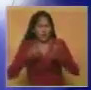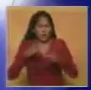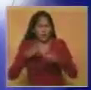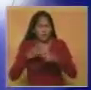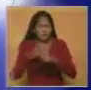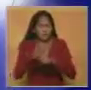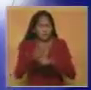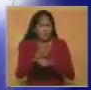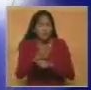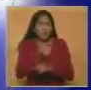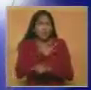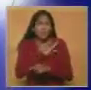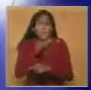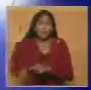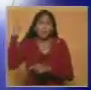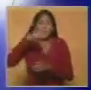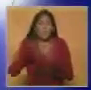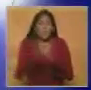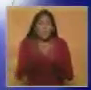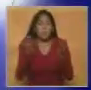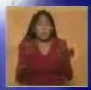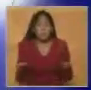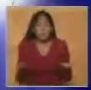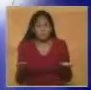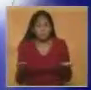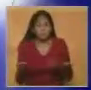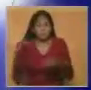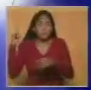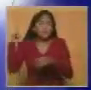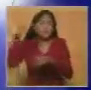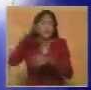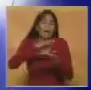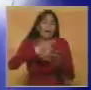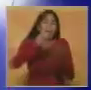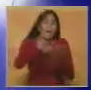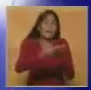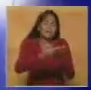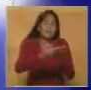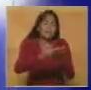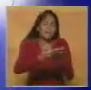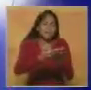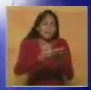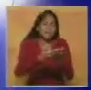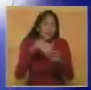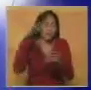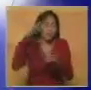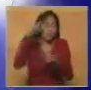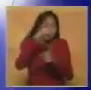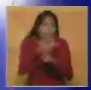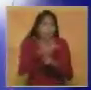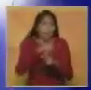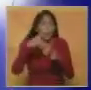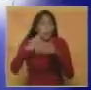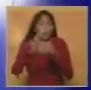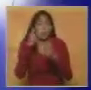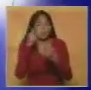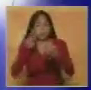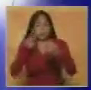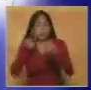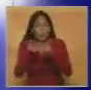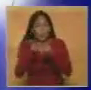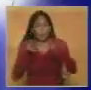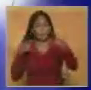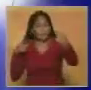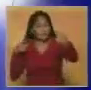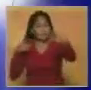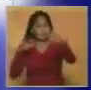CITSA, procedente de Cumaná, se dirigía hacia el terminal de Oriente y chocó contra una gandola que iba en sentido contrario. Seis de los